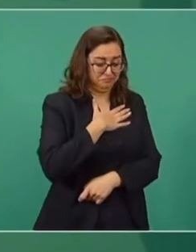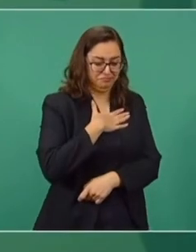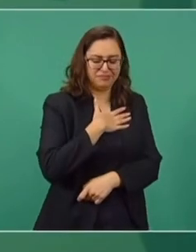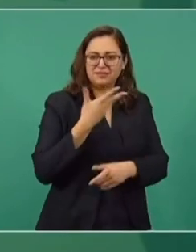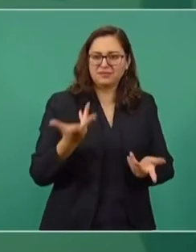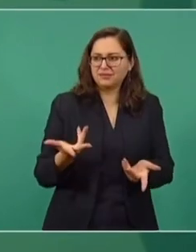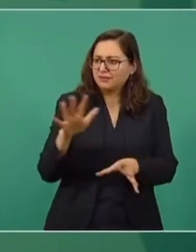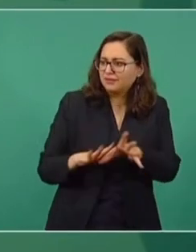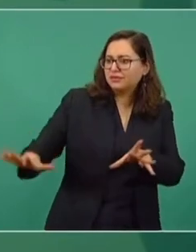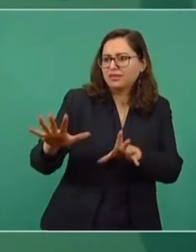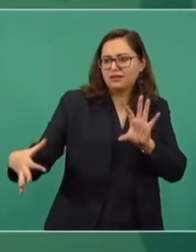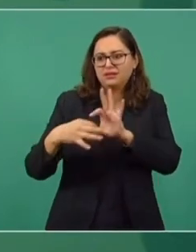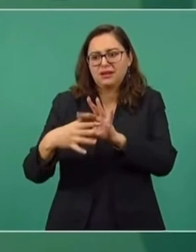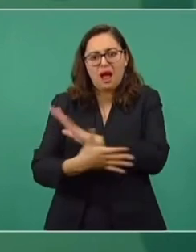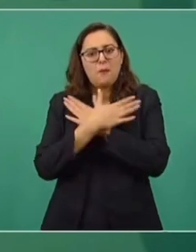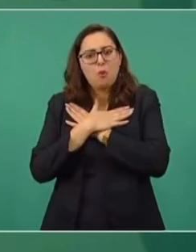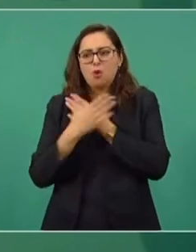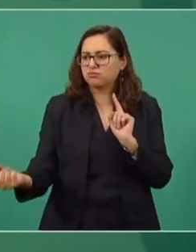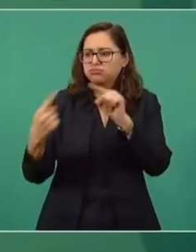está el amor al prójimo?